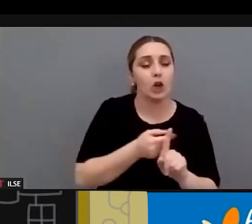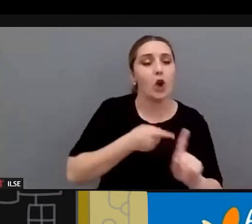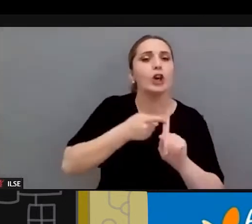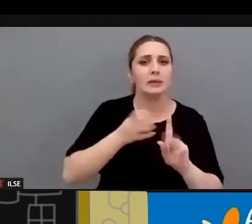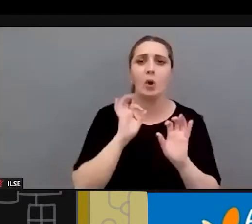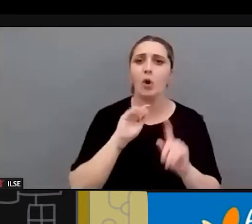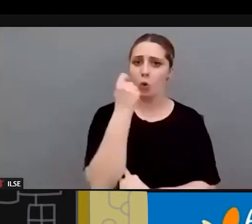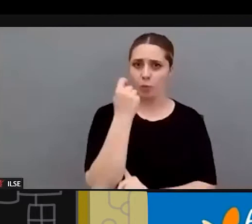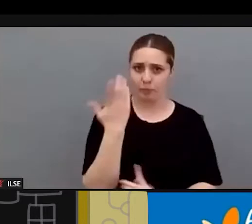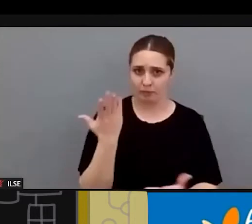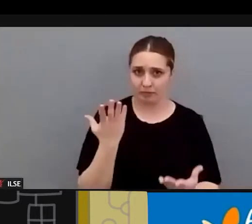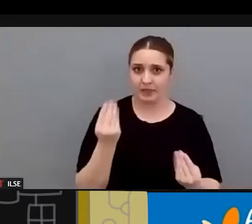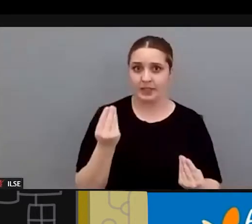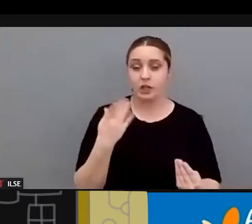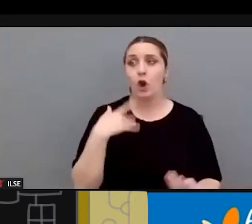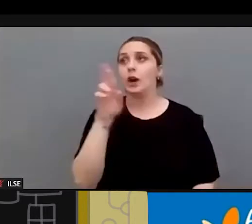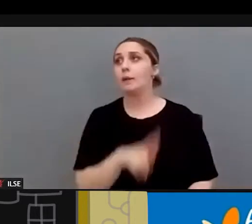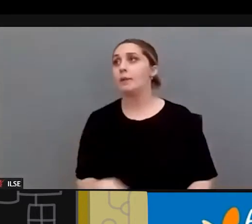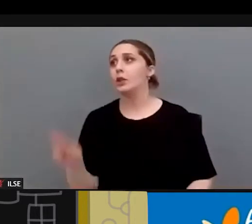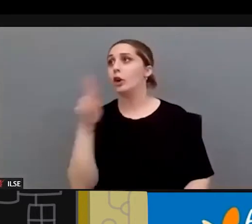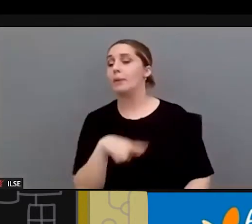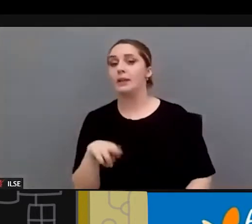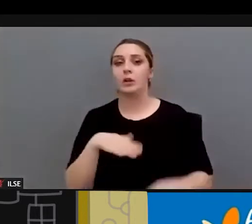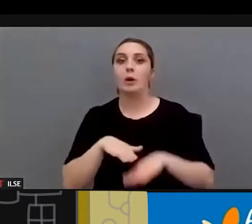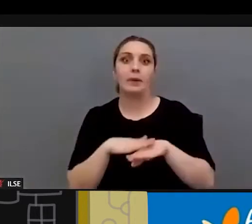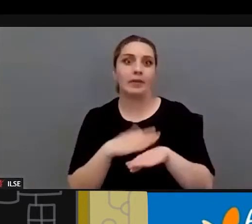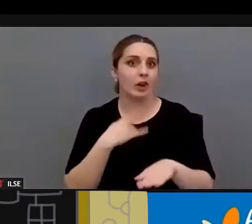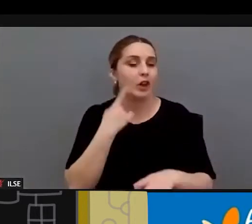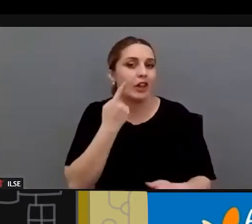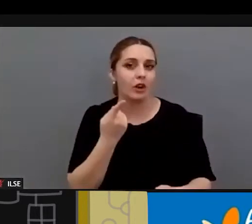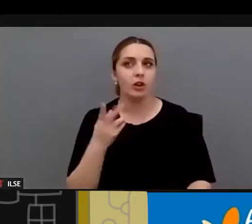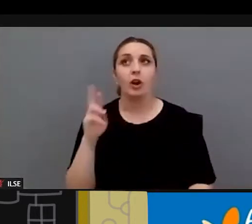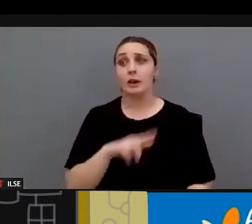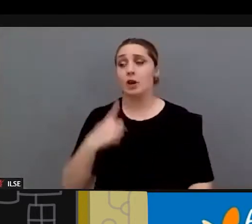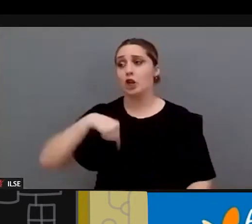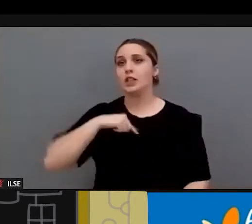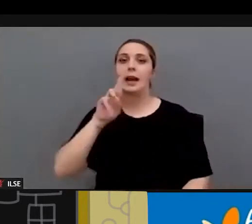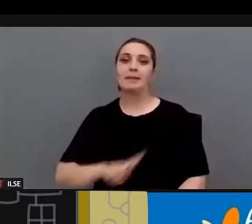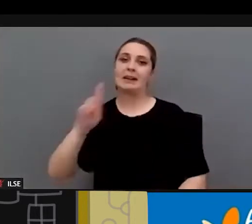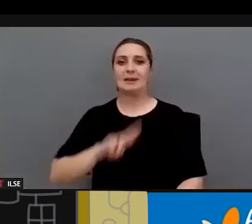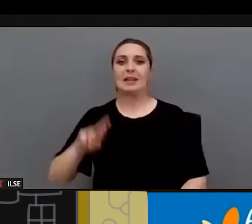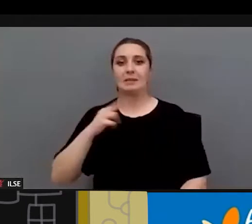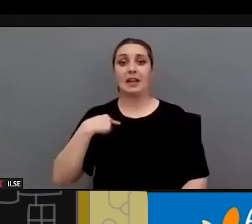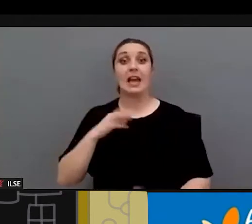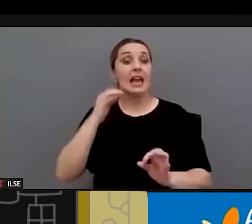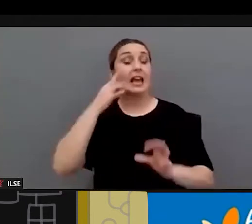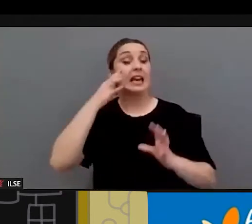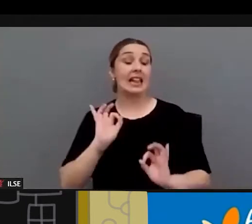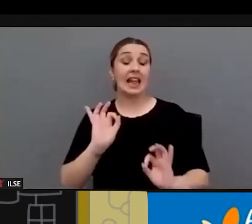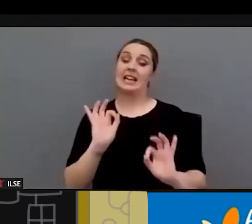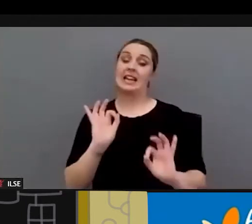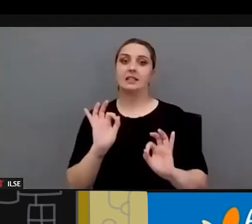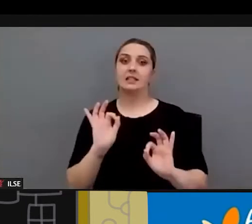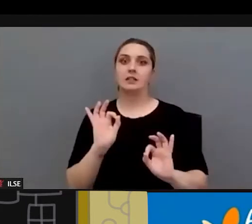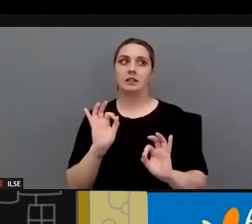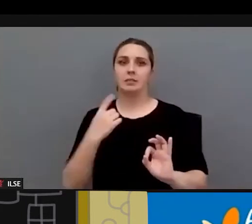no solo repetirnos perdonar que lo diga así a nosotras mismas que eso es una realidad sino